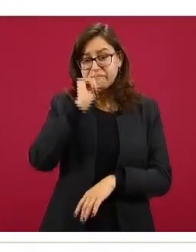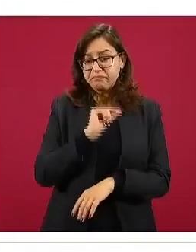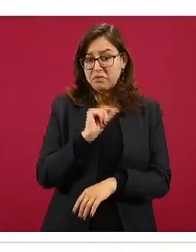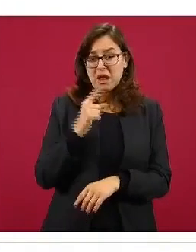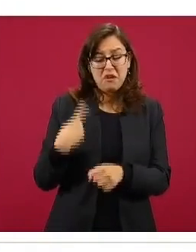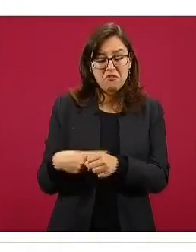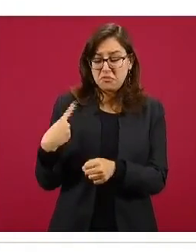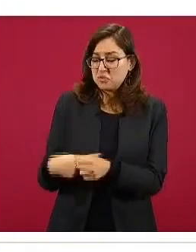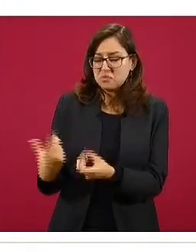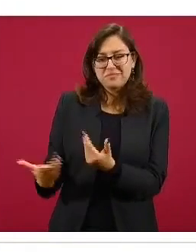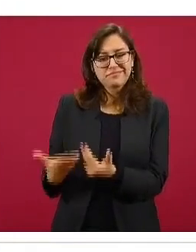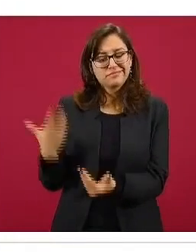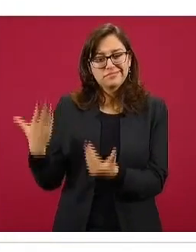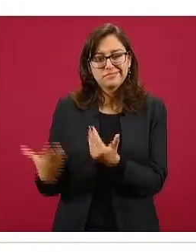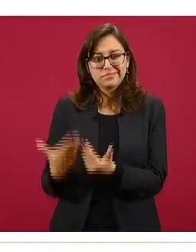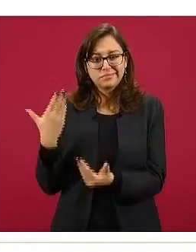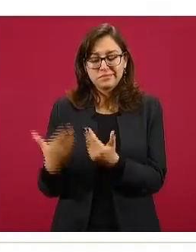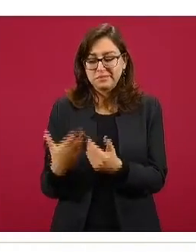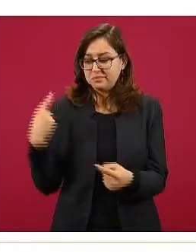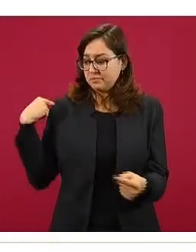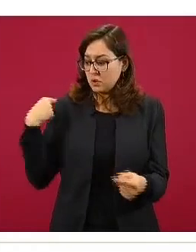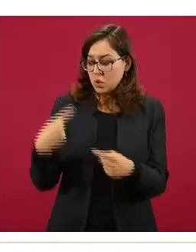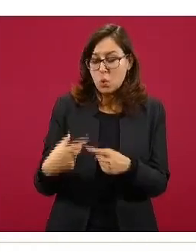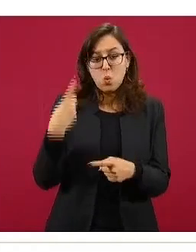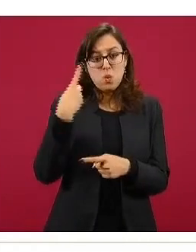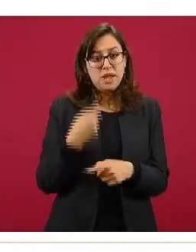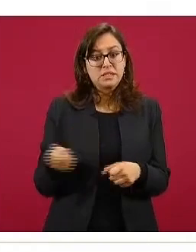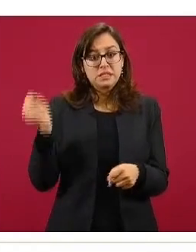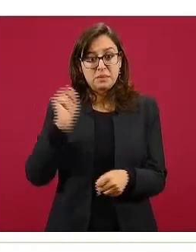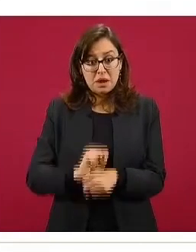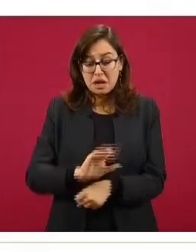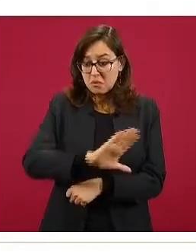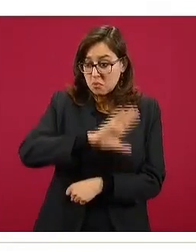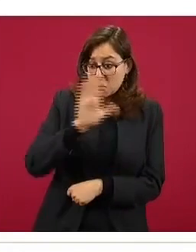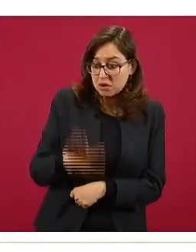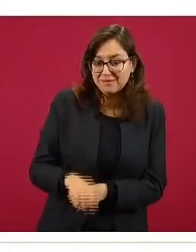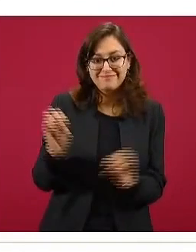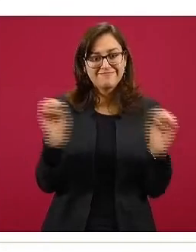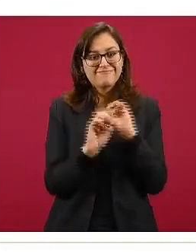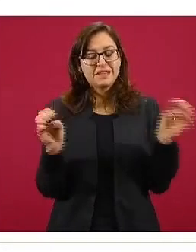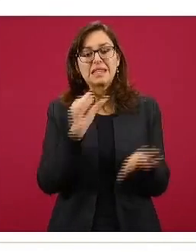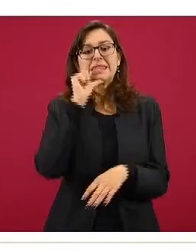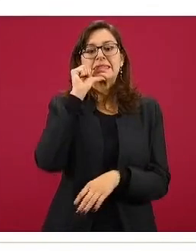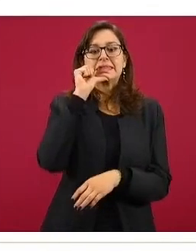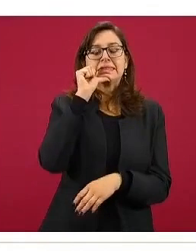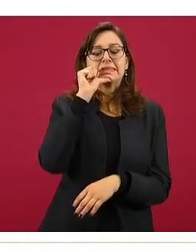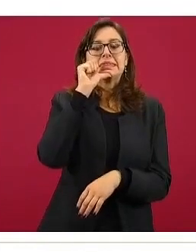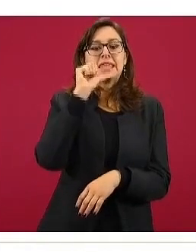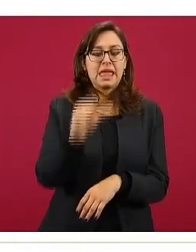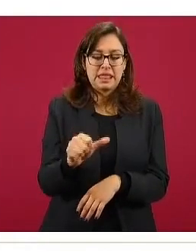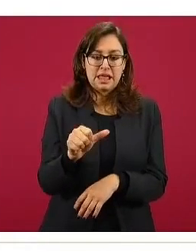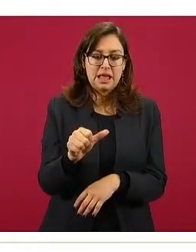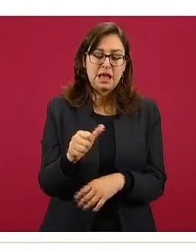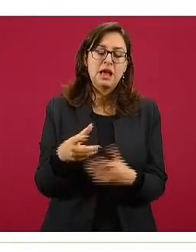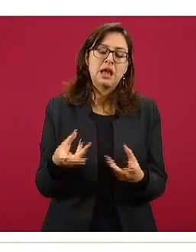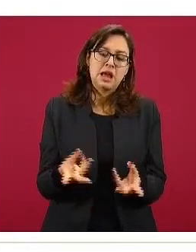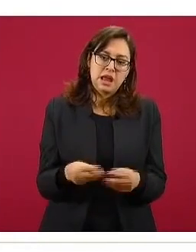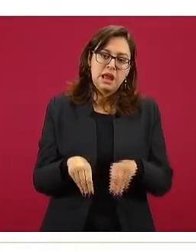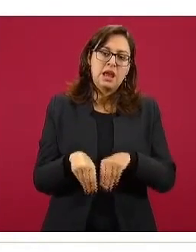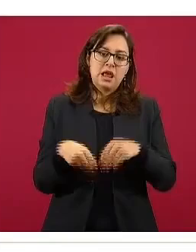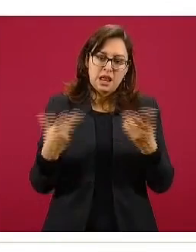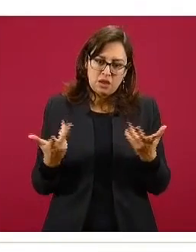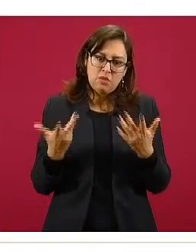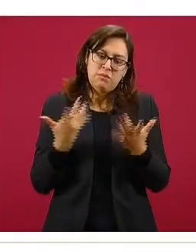tenido por segunda ocasión una semana completa sin defunciones registradas, a reserva, por supuesto, de que conforme